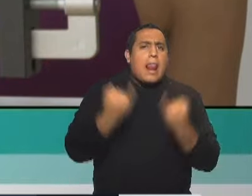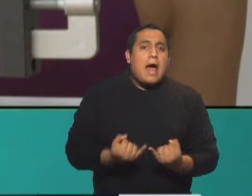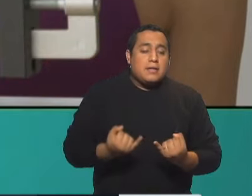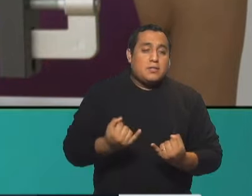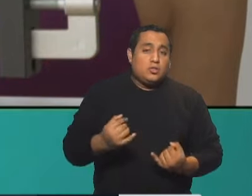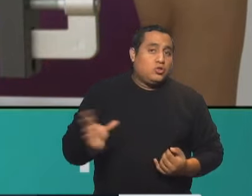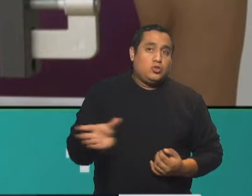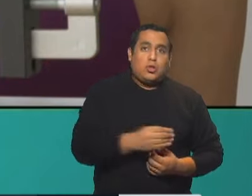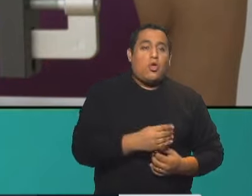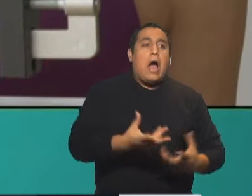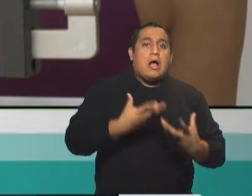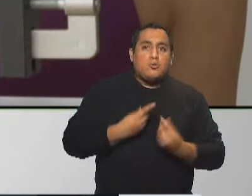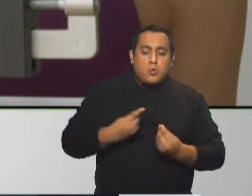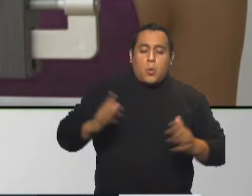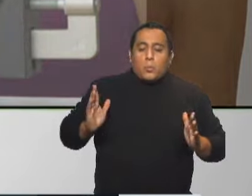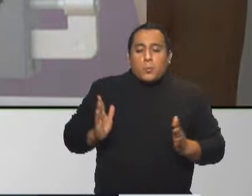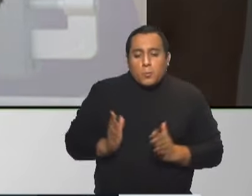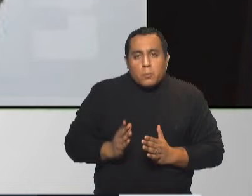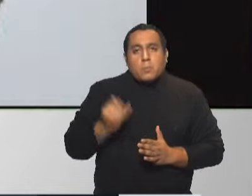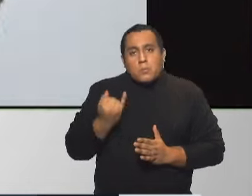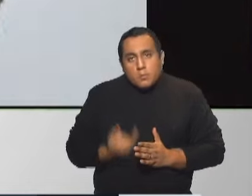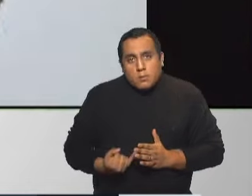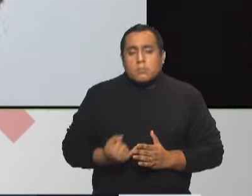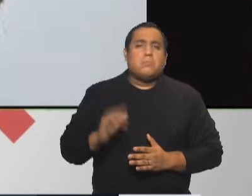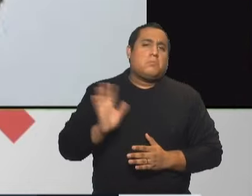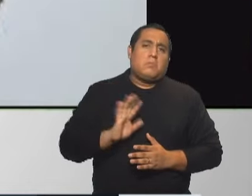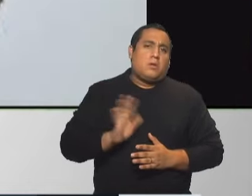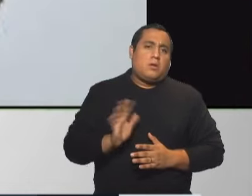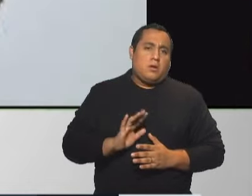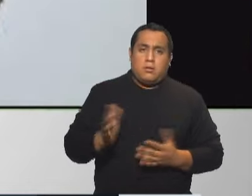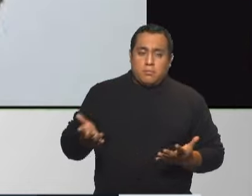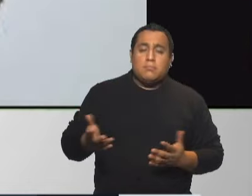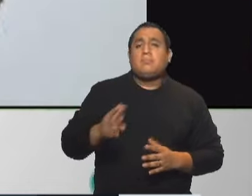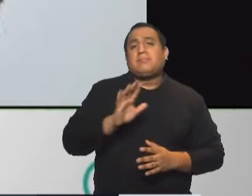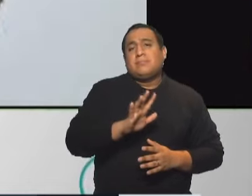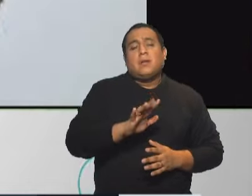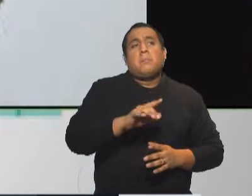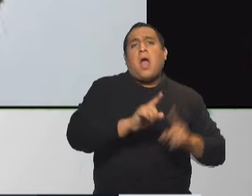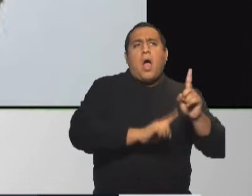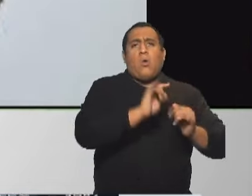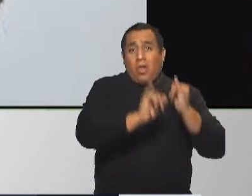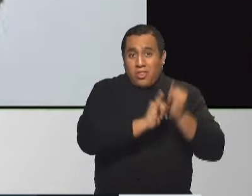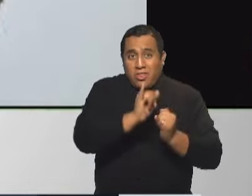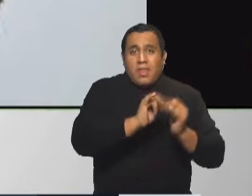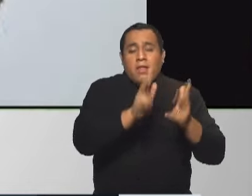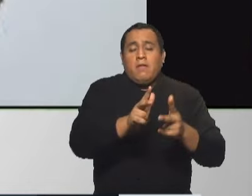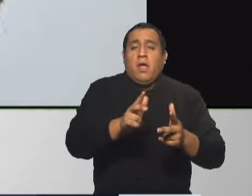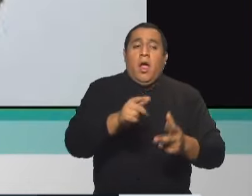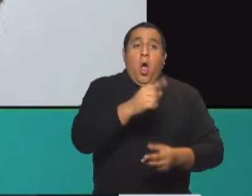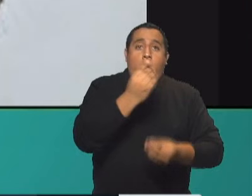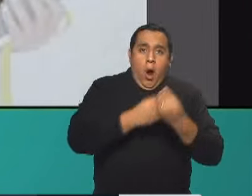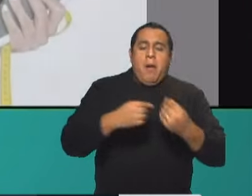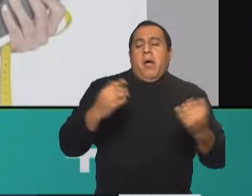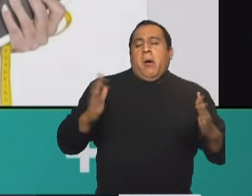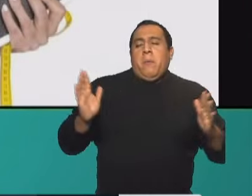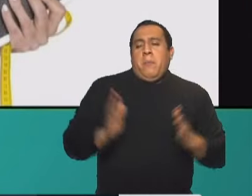efectivos, por esto que vos nos marcabas, y que en realidad esa vinculación que existe tiene mucho de mito y poca muchas veces de verdad. Esa